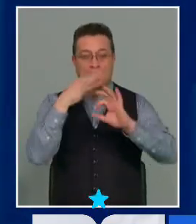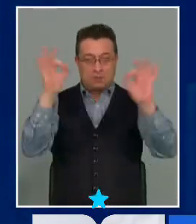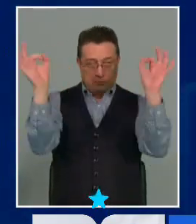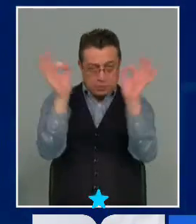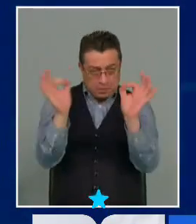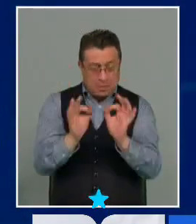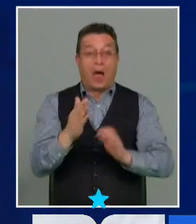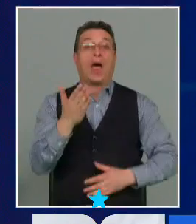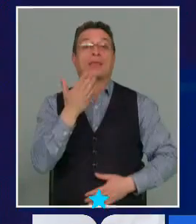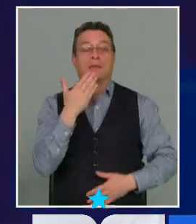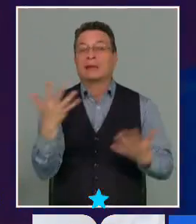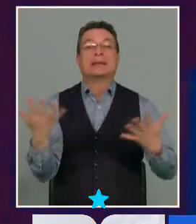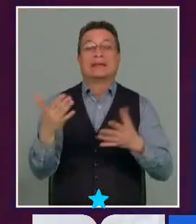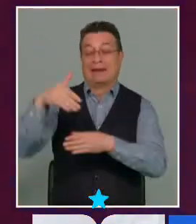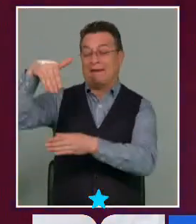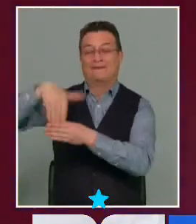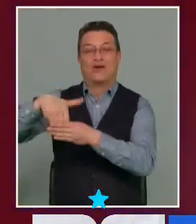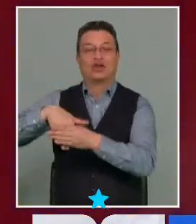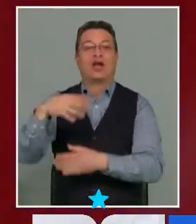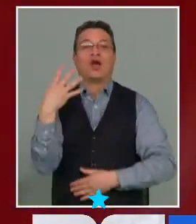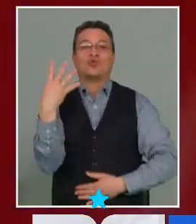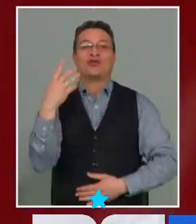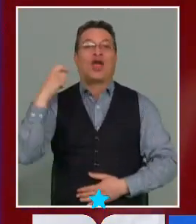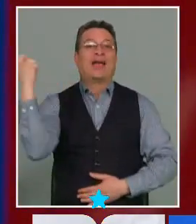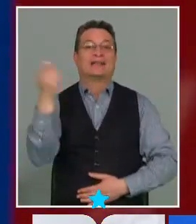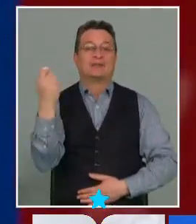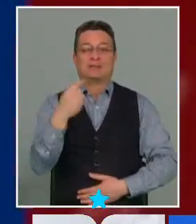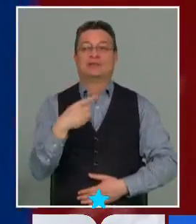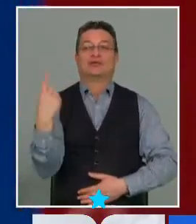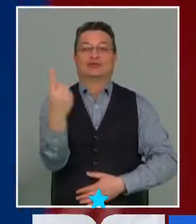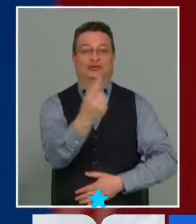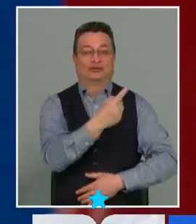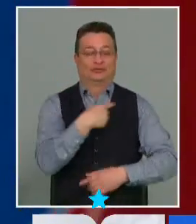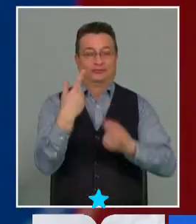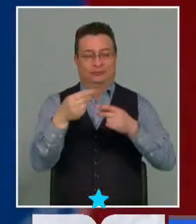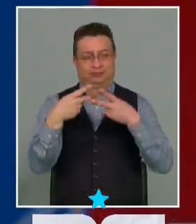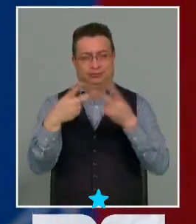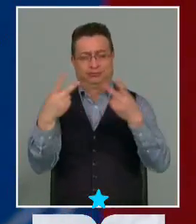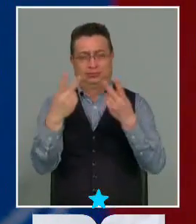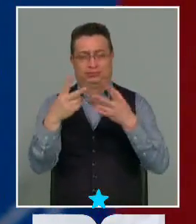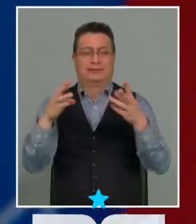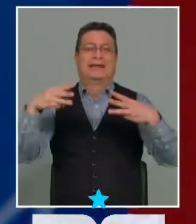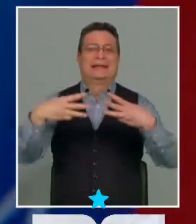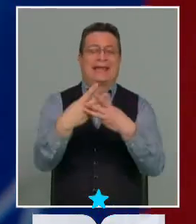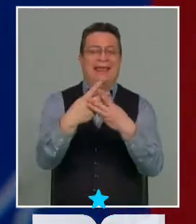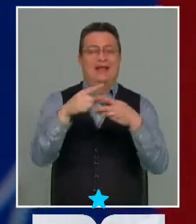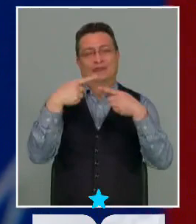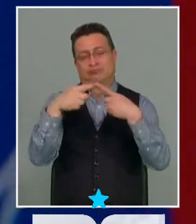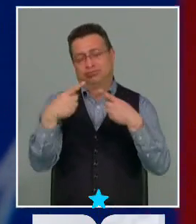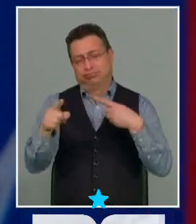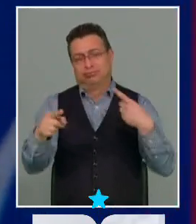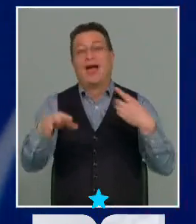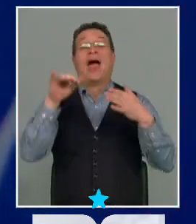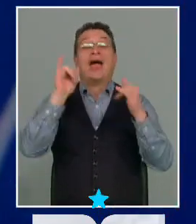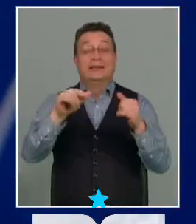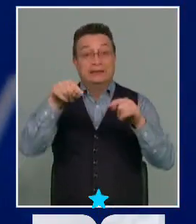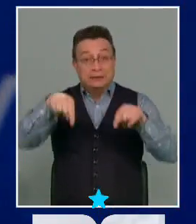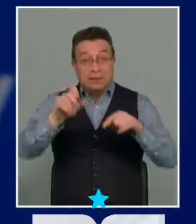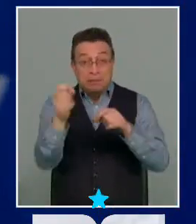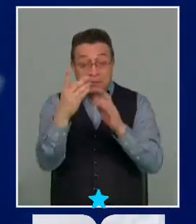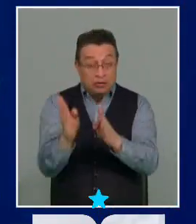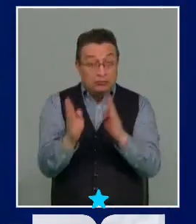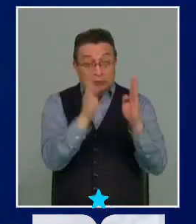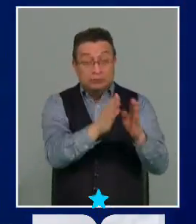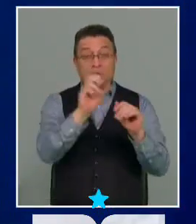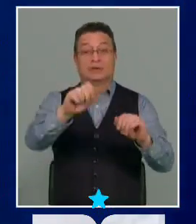también lo que vamos a ir a votar el 4 de septiembre por todas nuestras plataformas, acompañándolos y en este primer bloque abordando